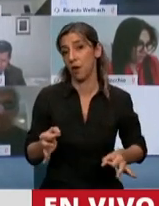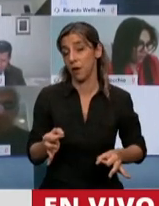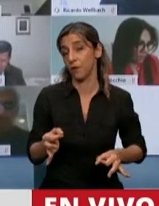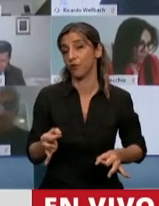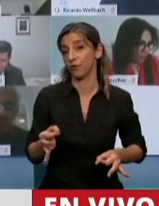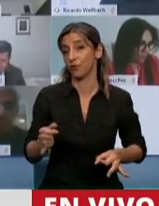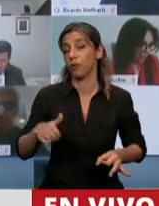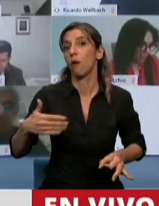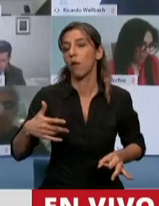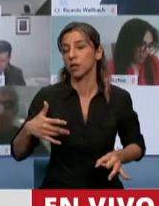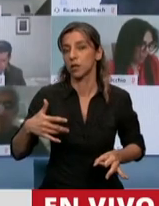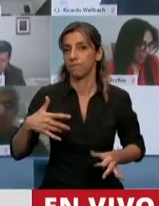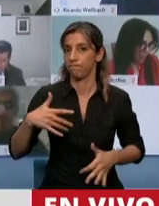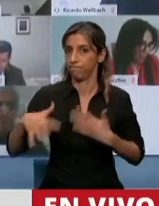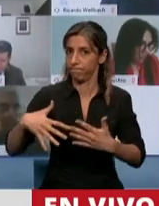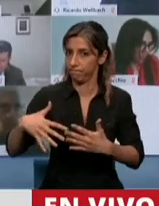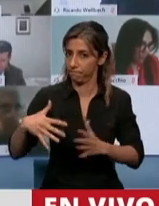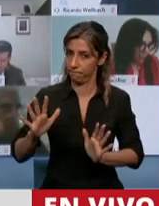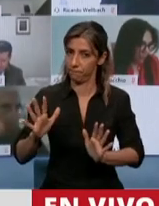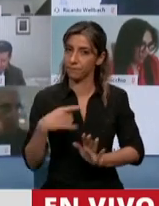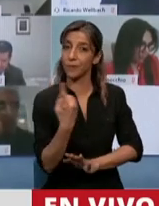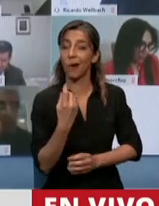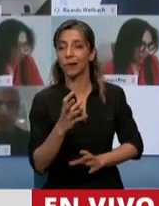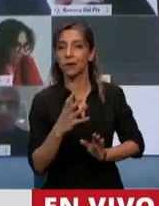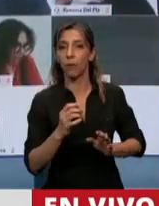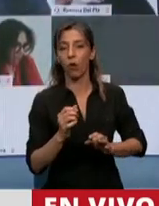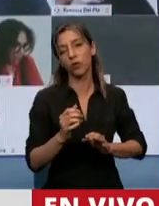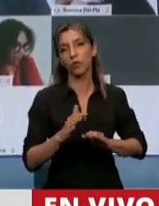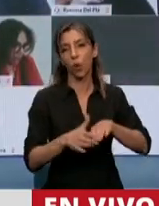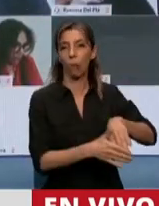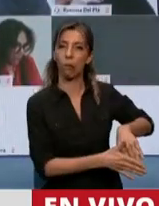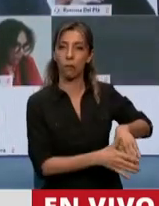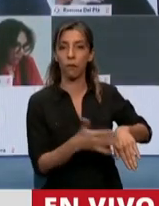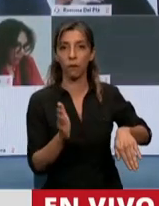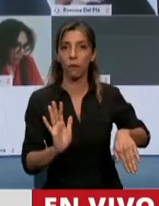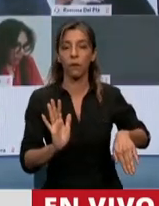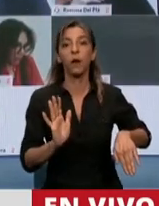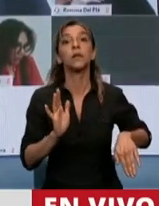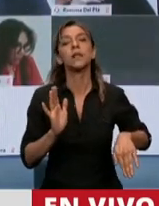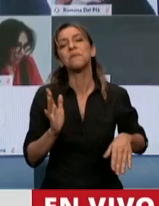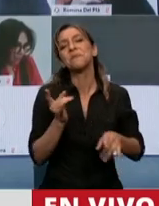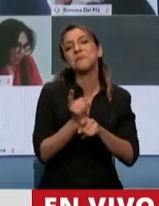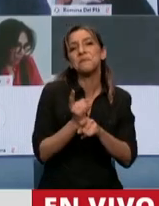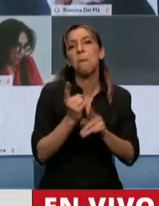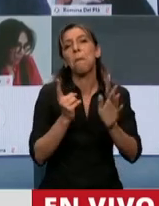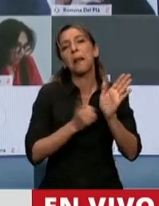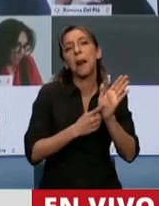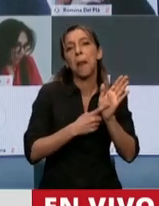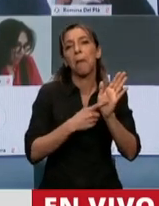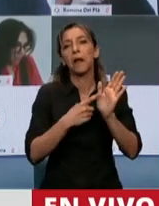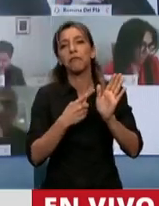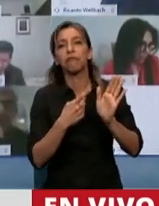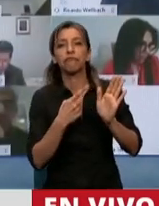empieza a desconocer las reglas, se suele empezar por desconocer las reglas más sencillas, más nimias,